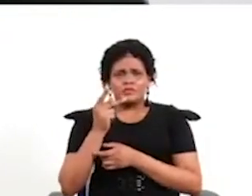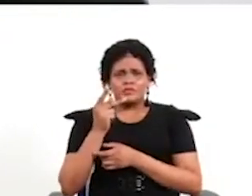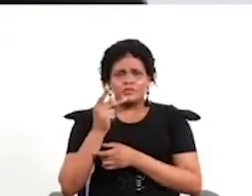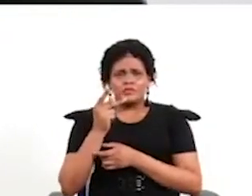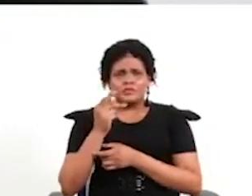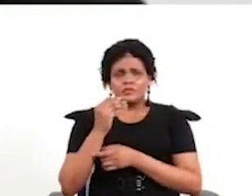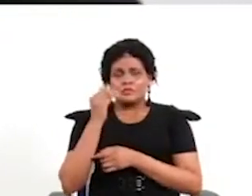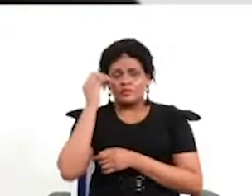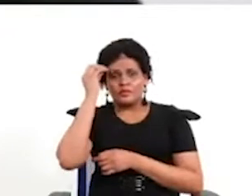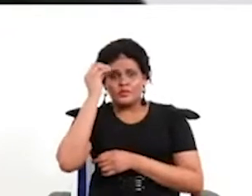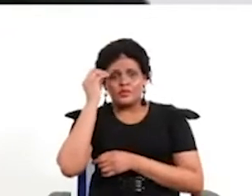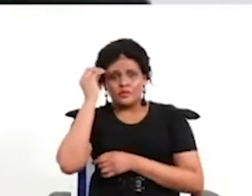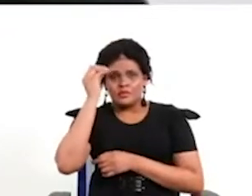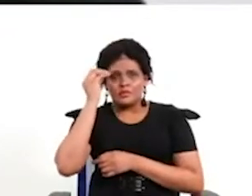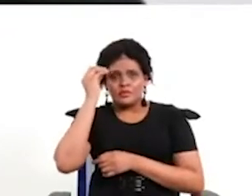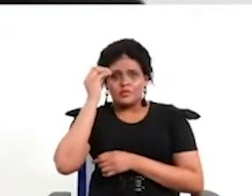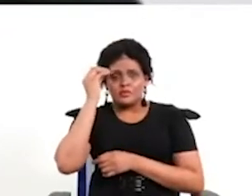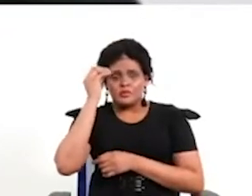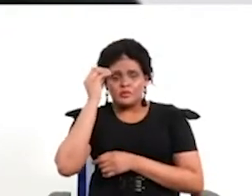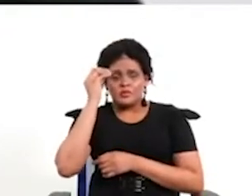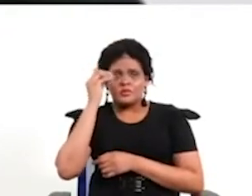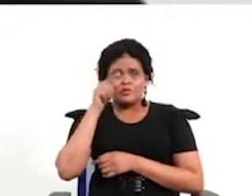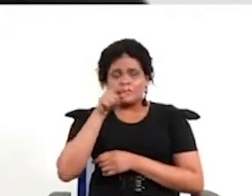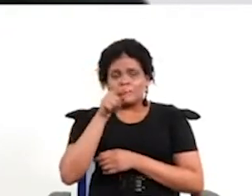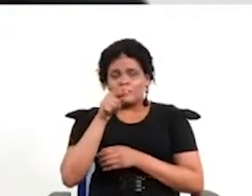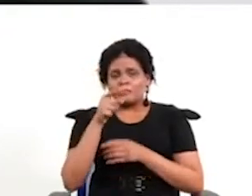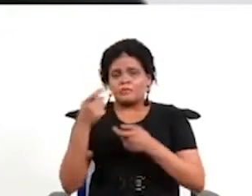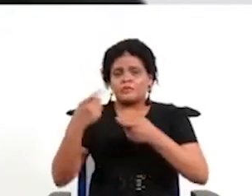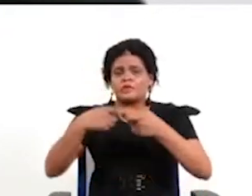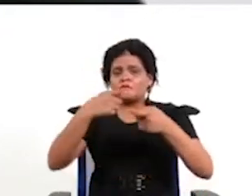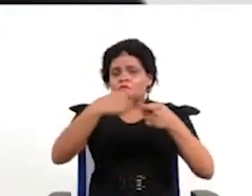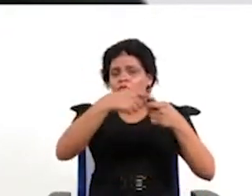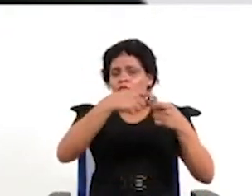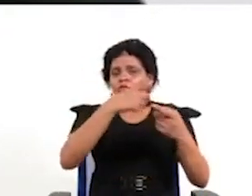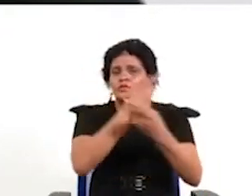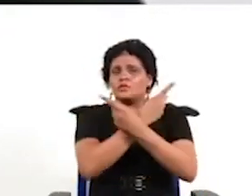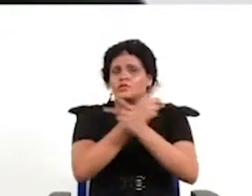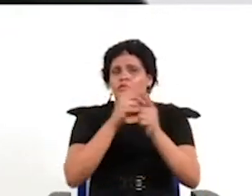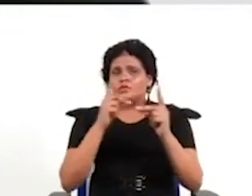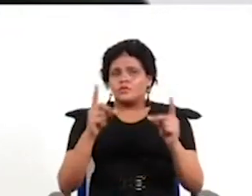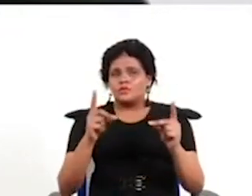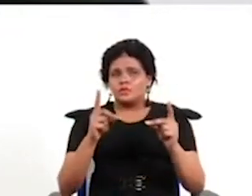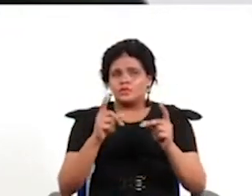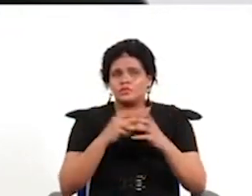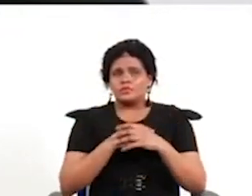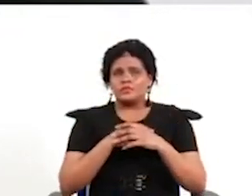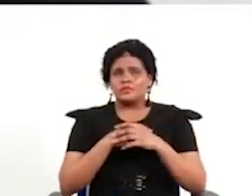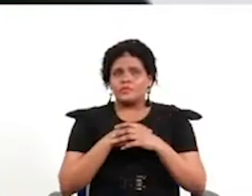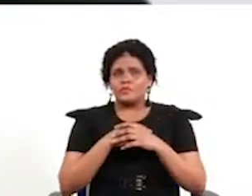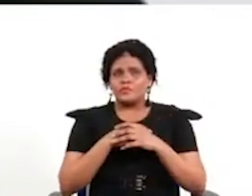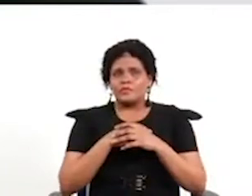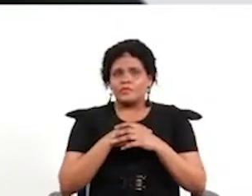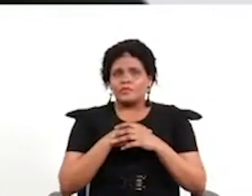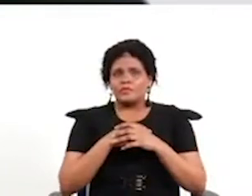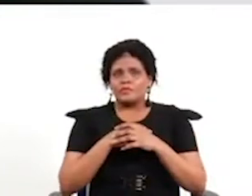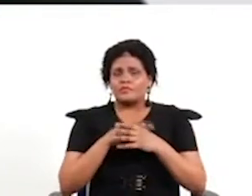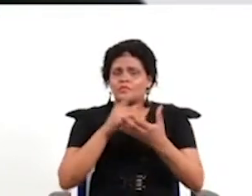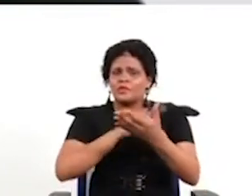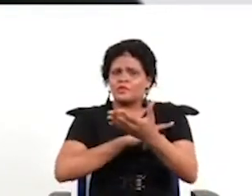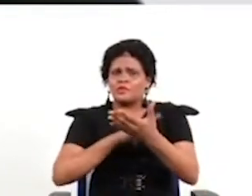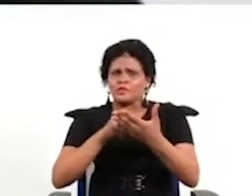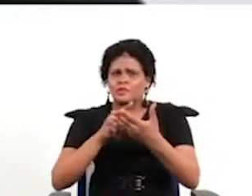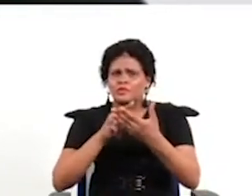pensando en los principios de participación democrática y de condiciones de de pluralismo y de